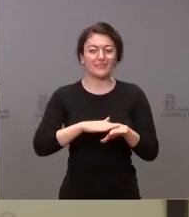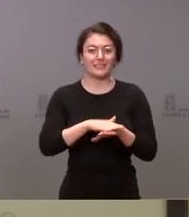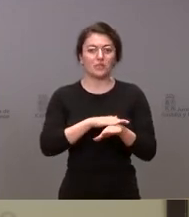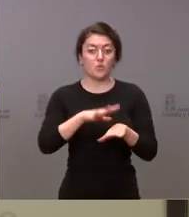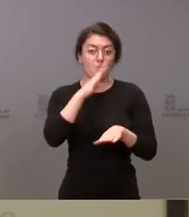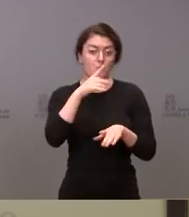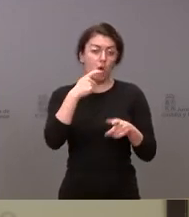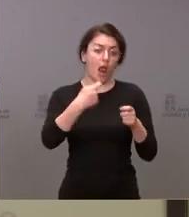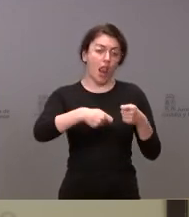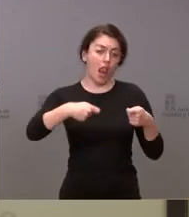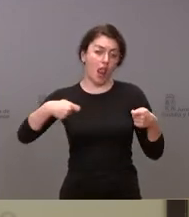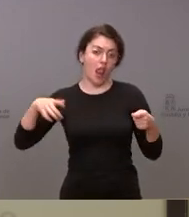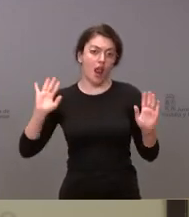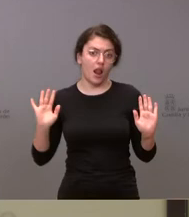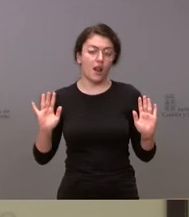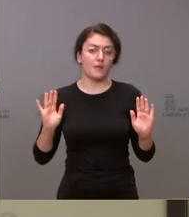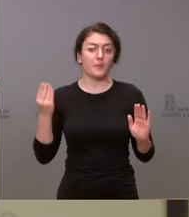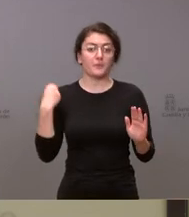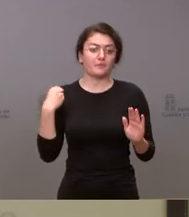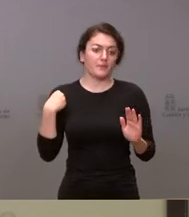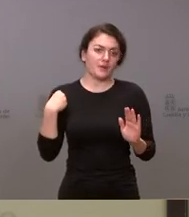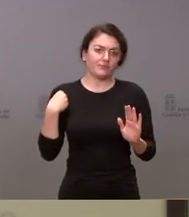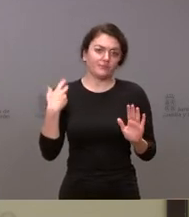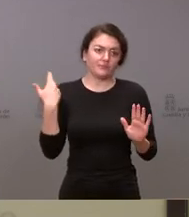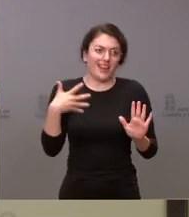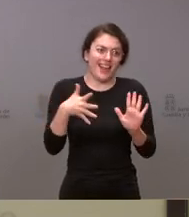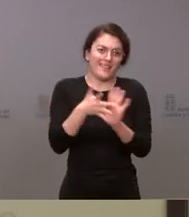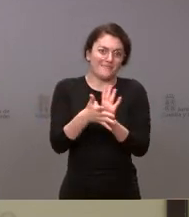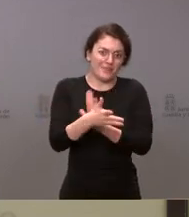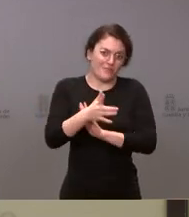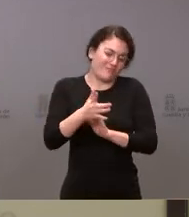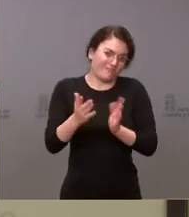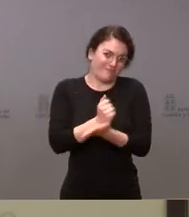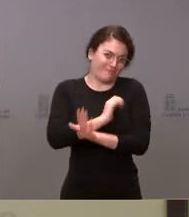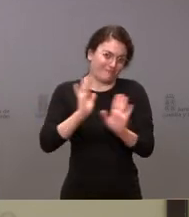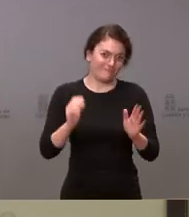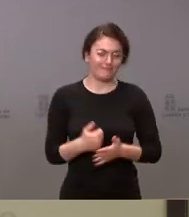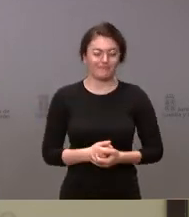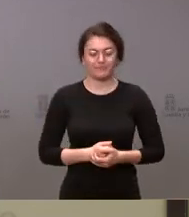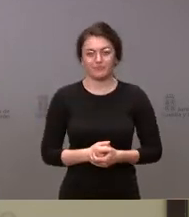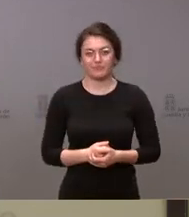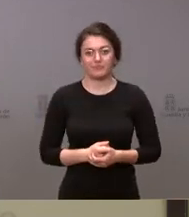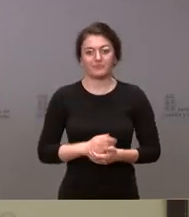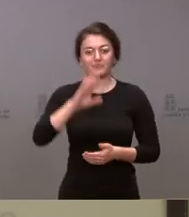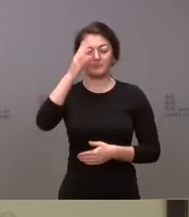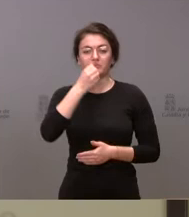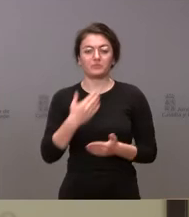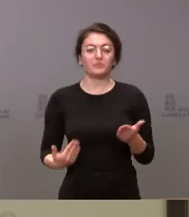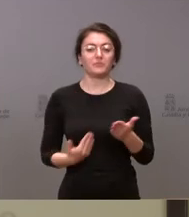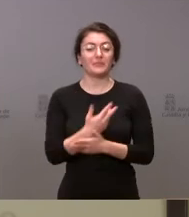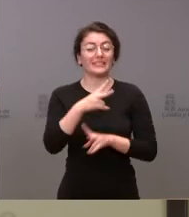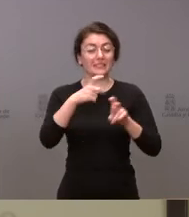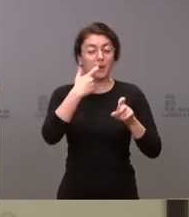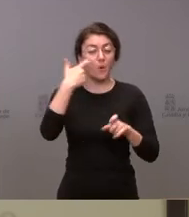extensión, pero lo que haya explicado en la primera, si no hace falta tampoco detallarlo posteriormente. Sí, hola. Buenos días. Sobre